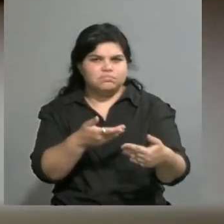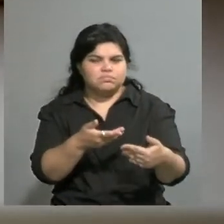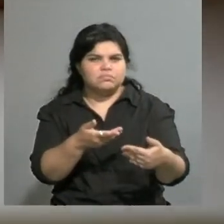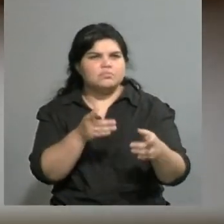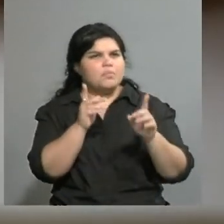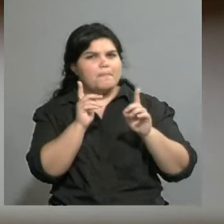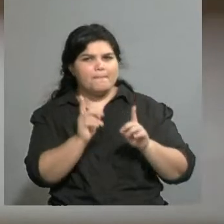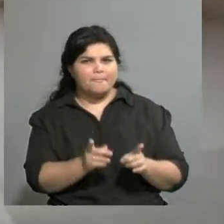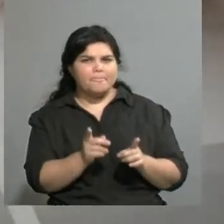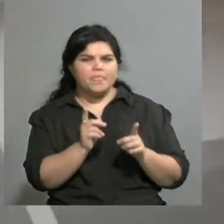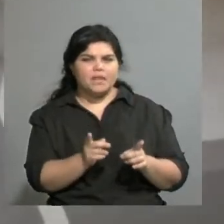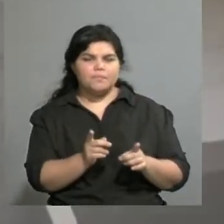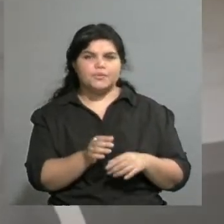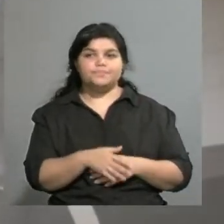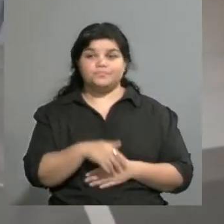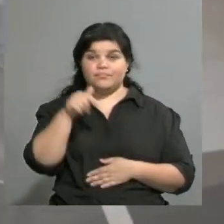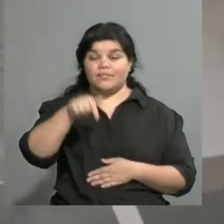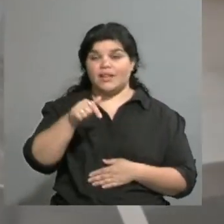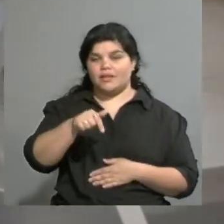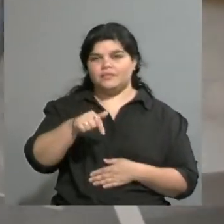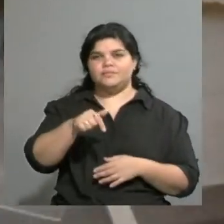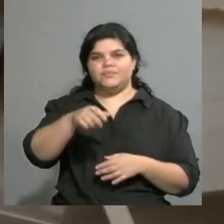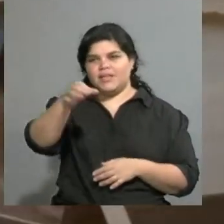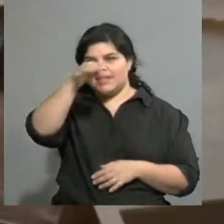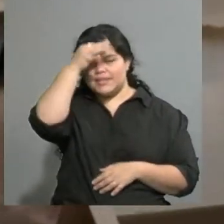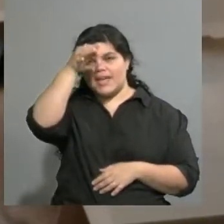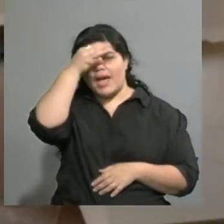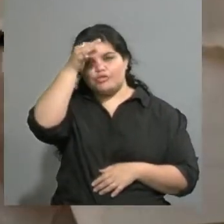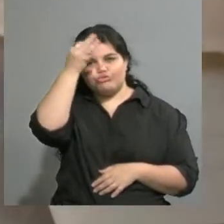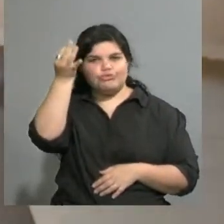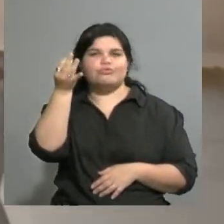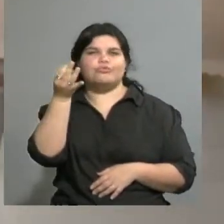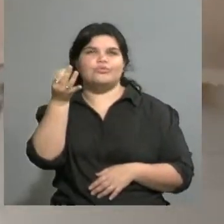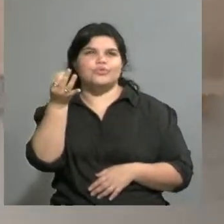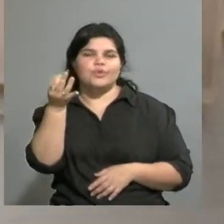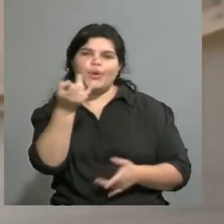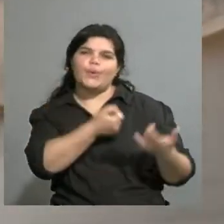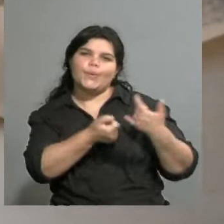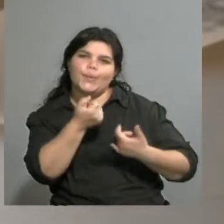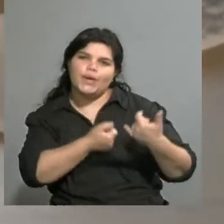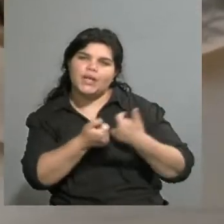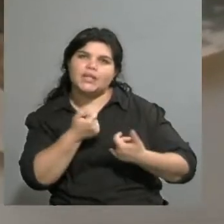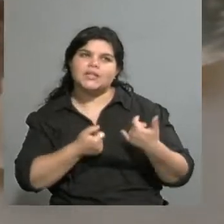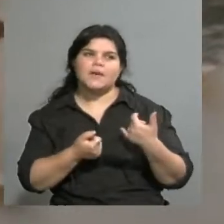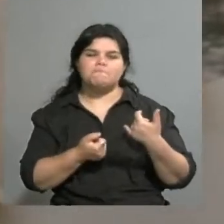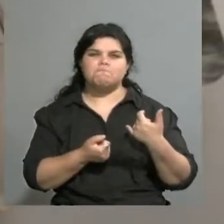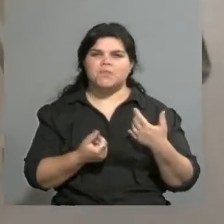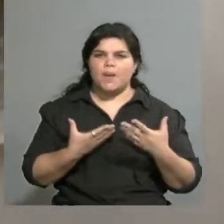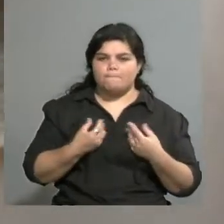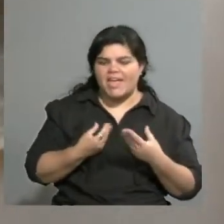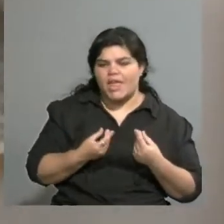Creo que más allá de que la obra nos va contando cuáles son esos lugares de miedo, de